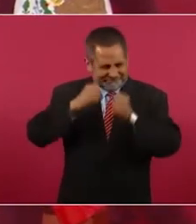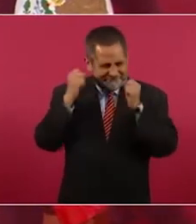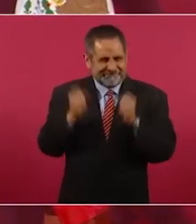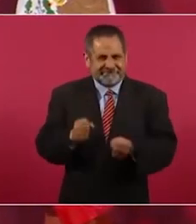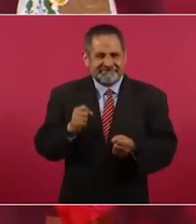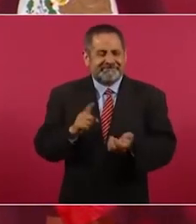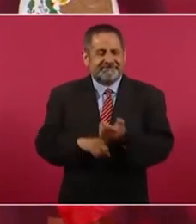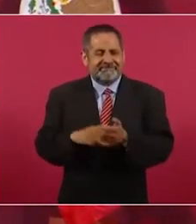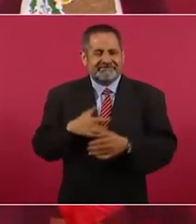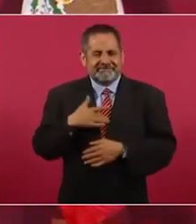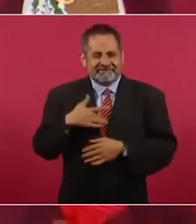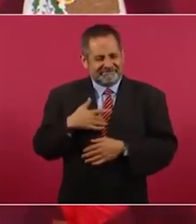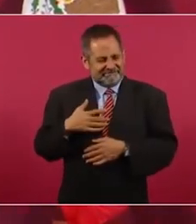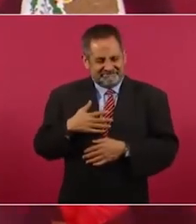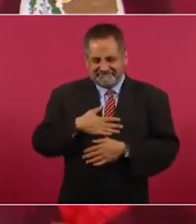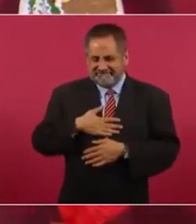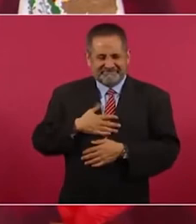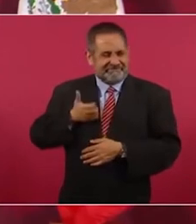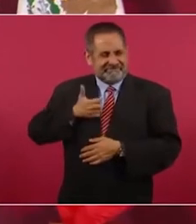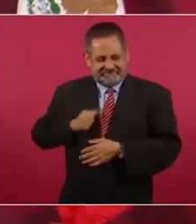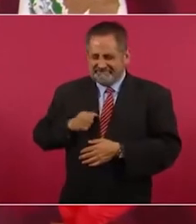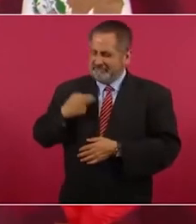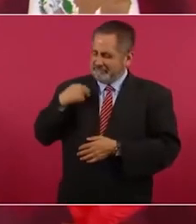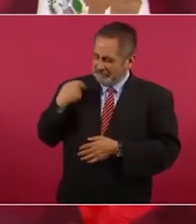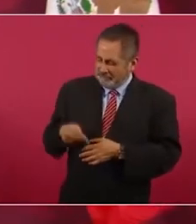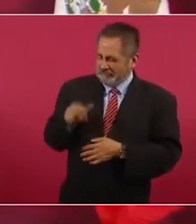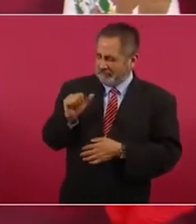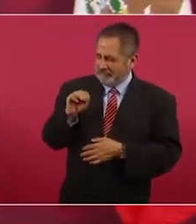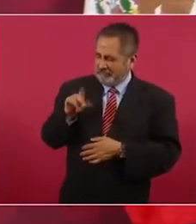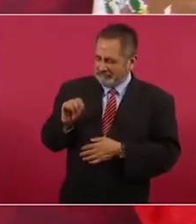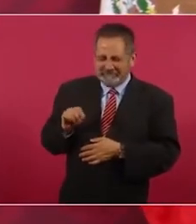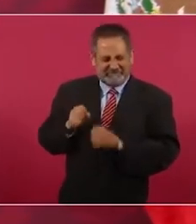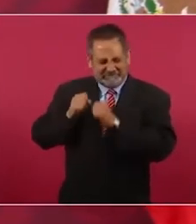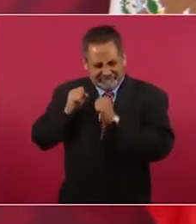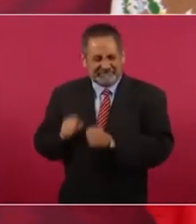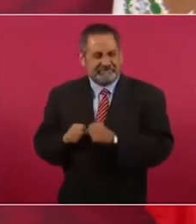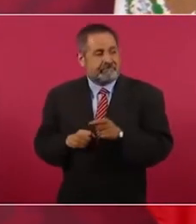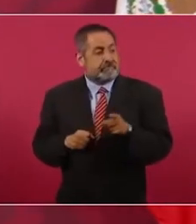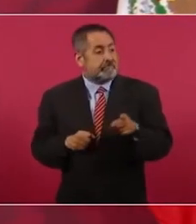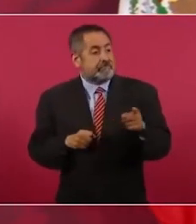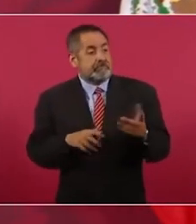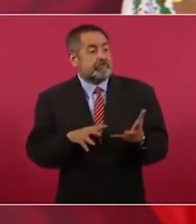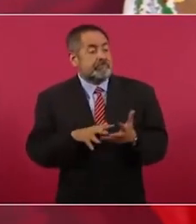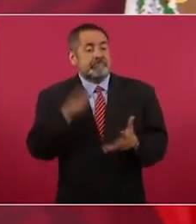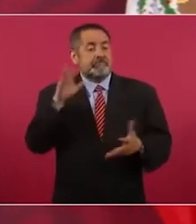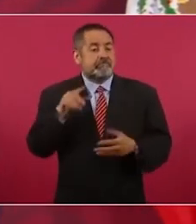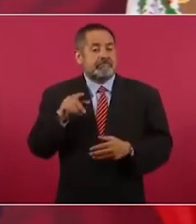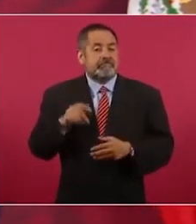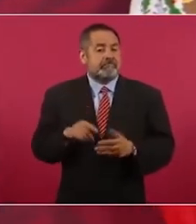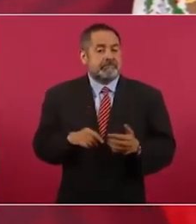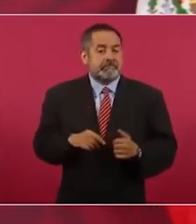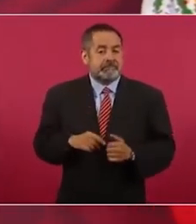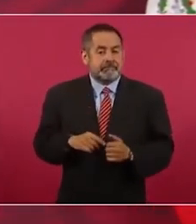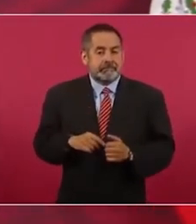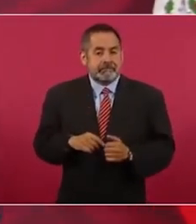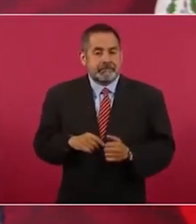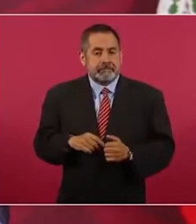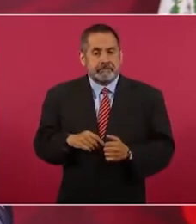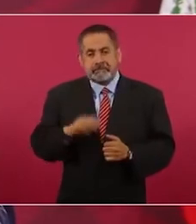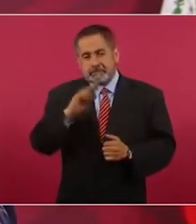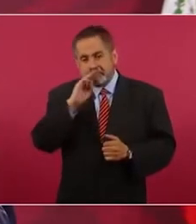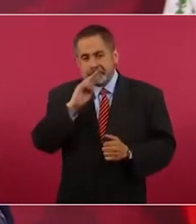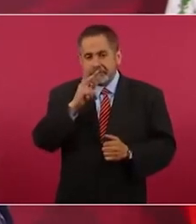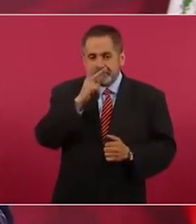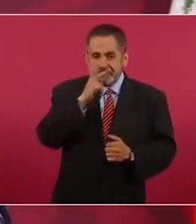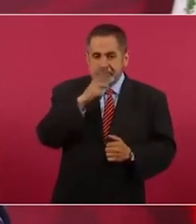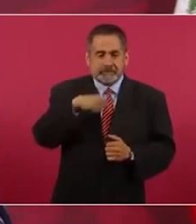me dejo de llamar a Andrés Román, que la mayoría de las madres